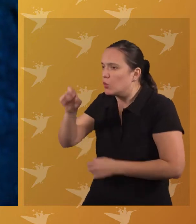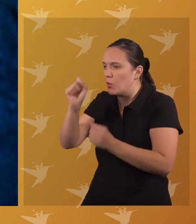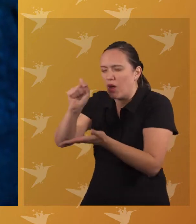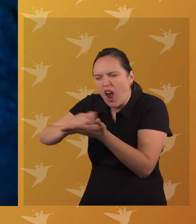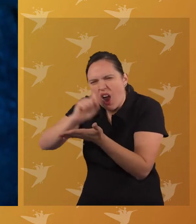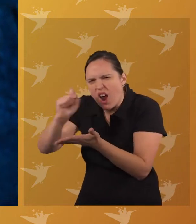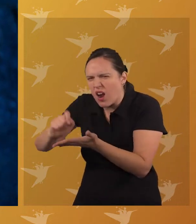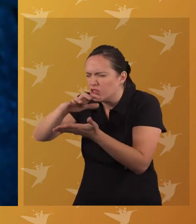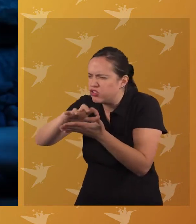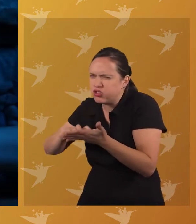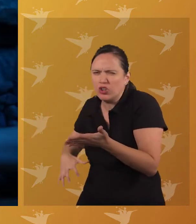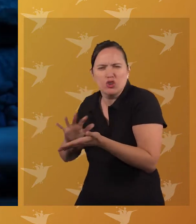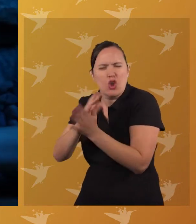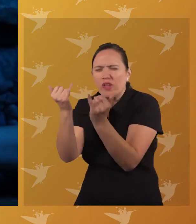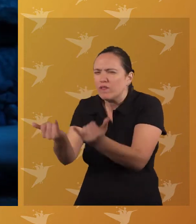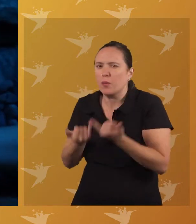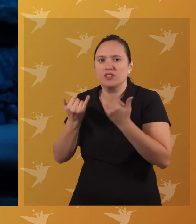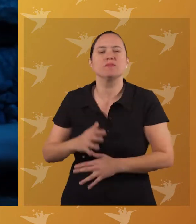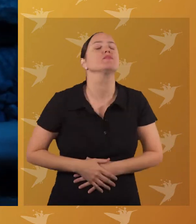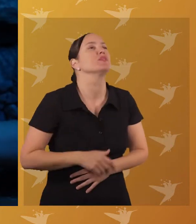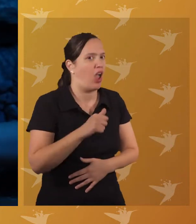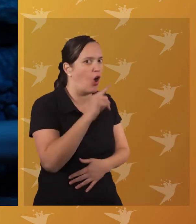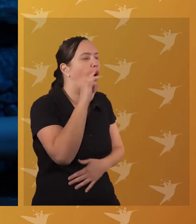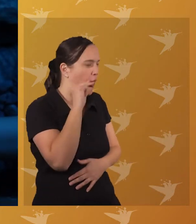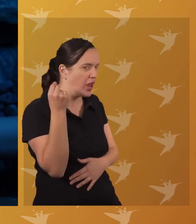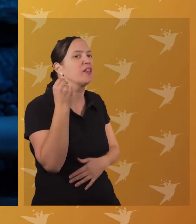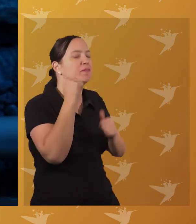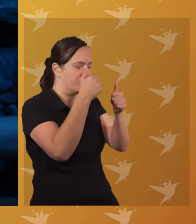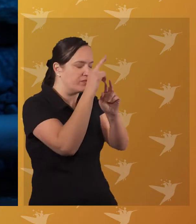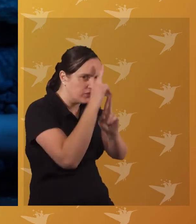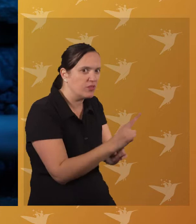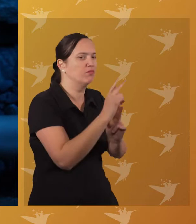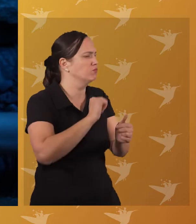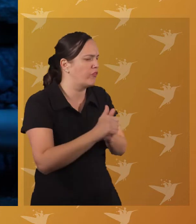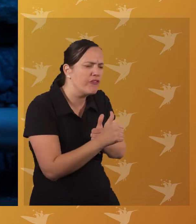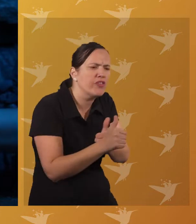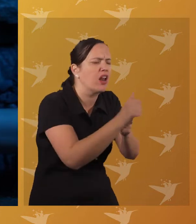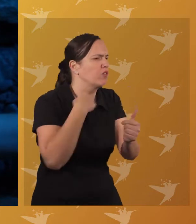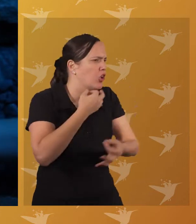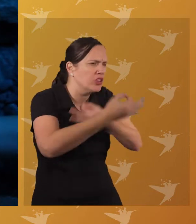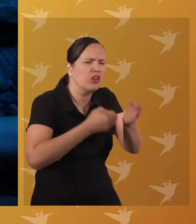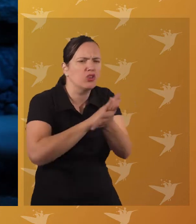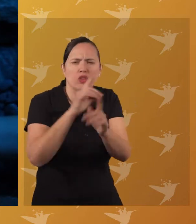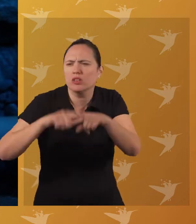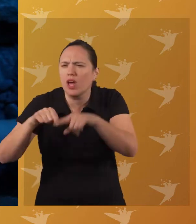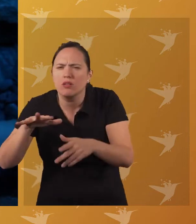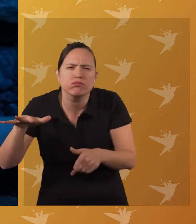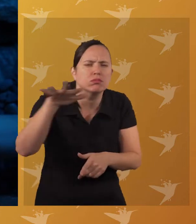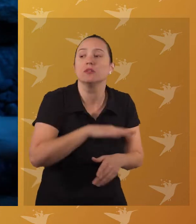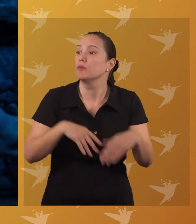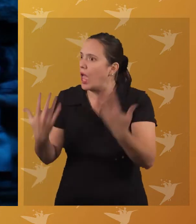puedas escribirlo después Sí, señor Así lo haré, don Diego Dejaré fiel registro de estas nobles tierras